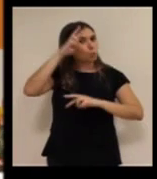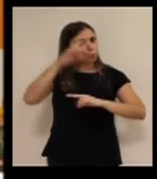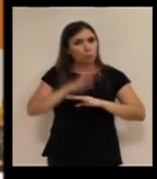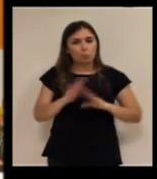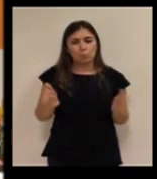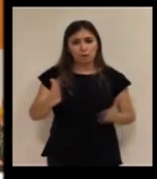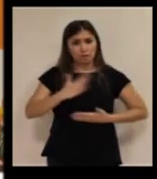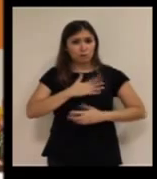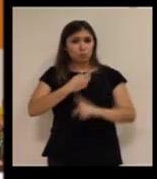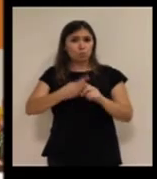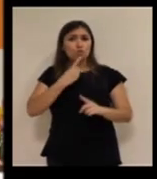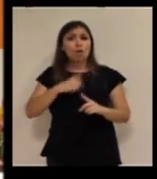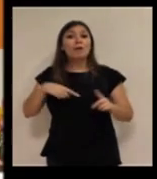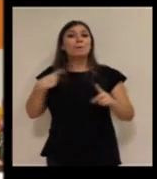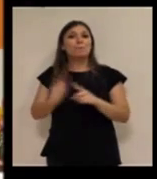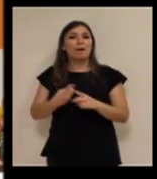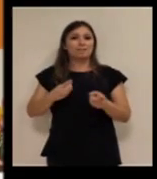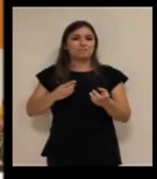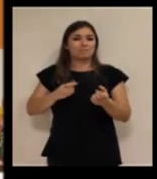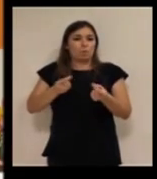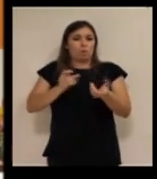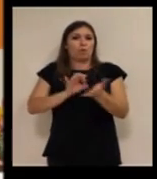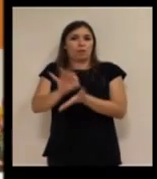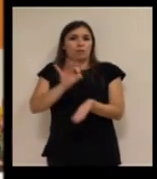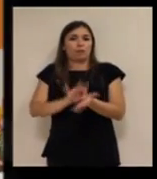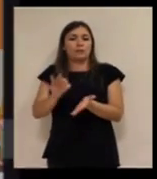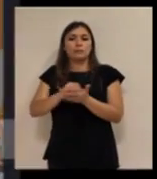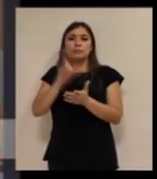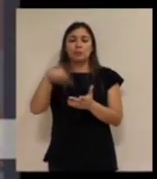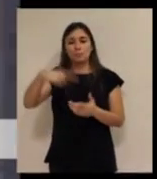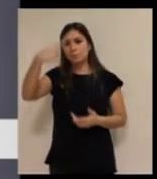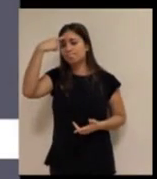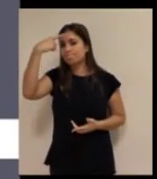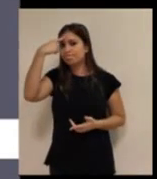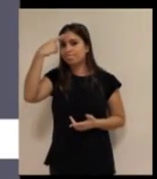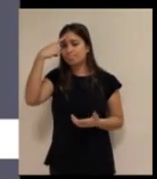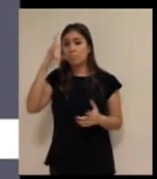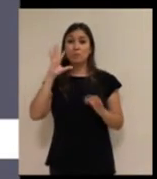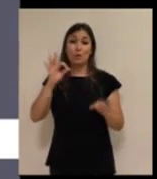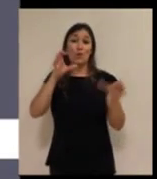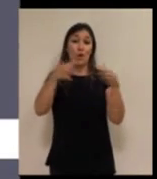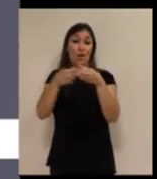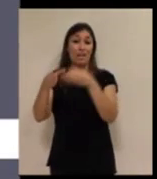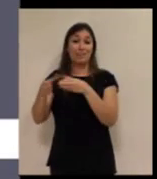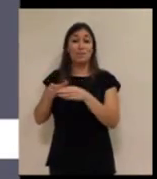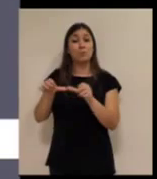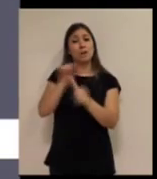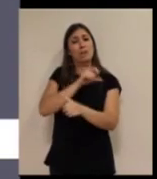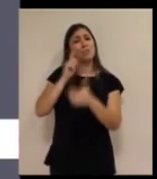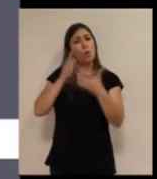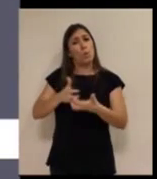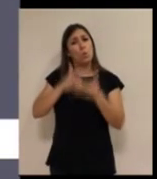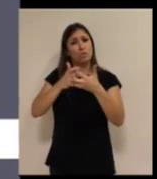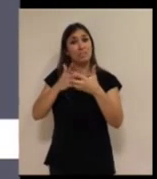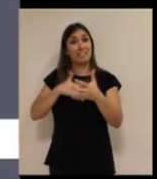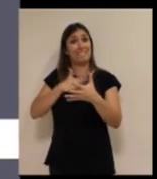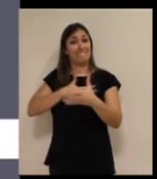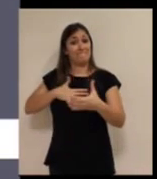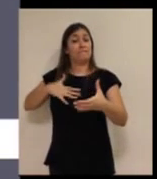para nosotros y para los prestadores en general del servicio, evidentemente para los colectivos afectados que han estado luchando por